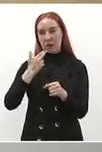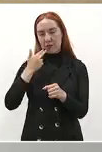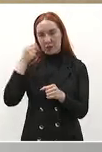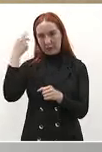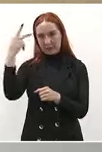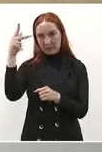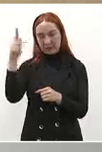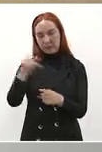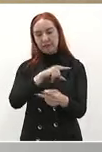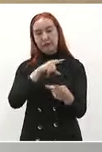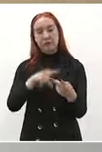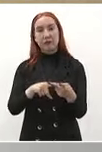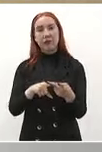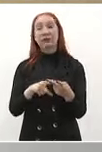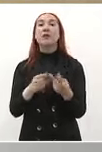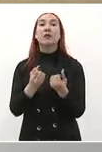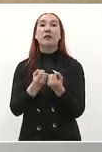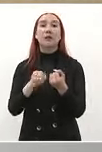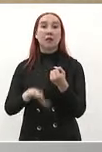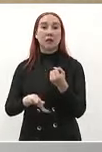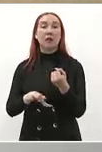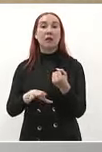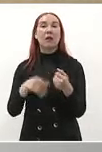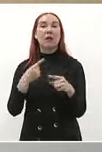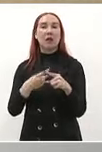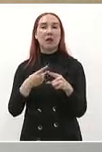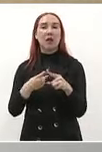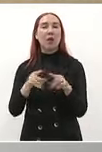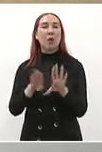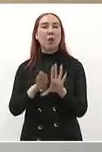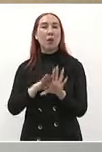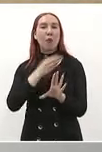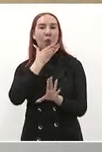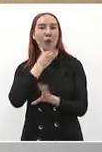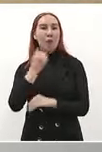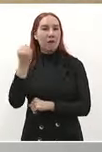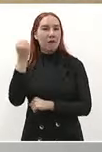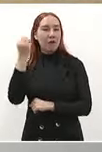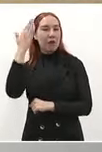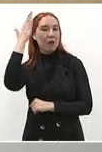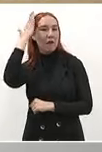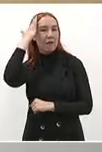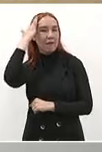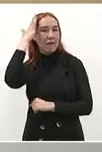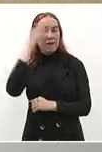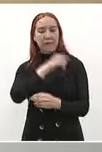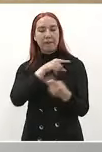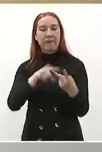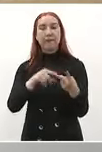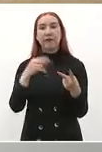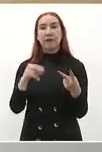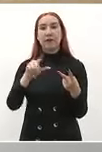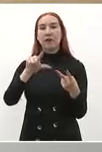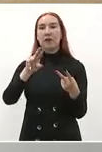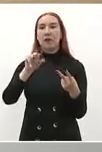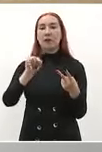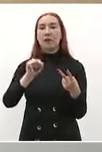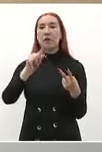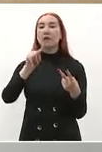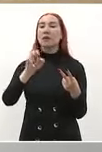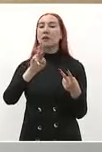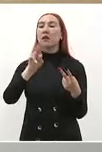que era el hombre fuerte de Chihuahua Luis Terrazas